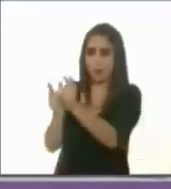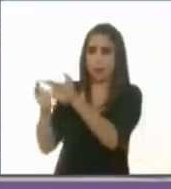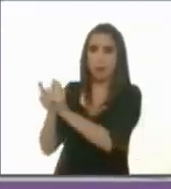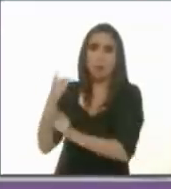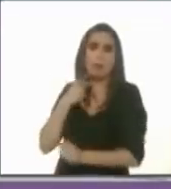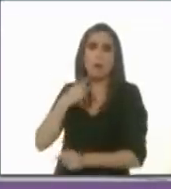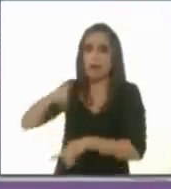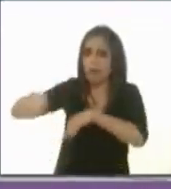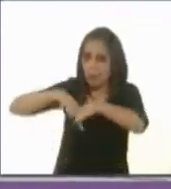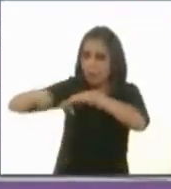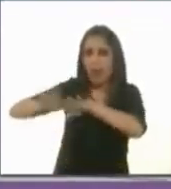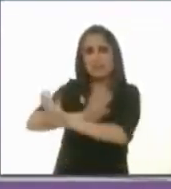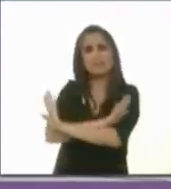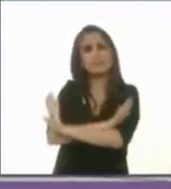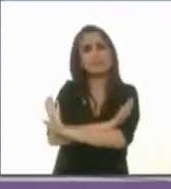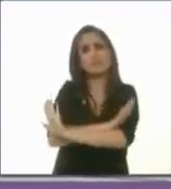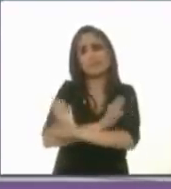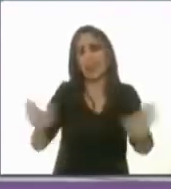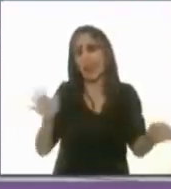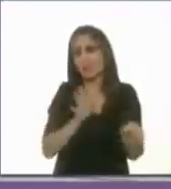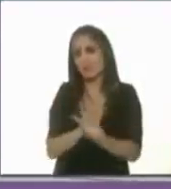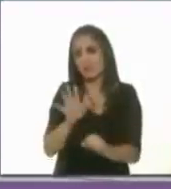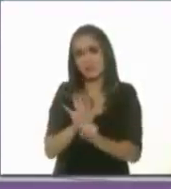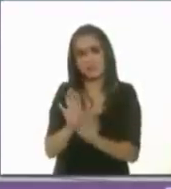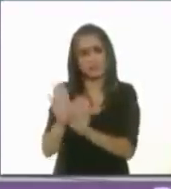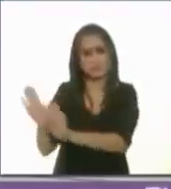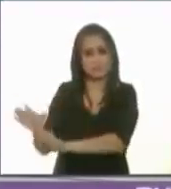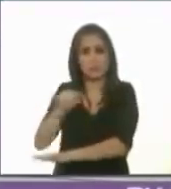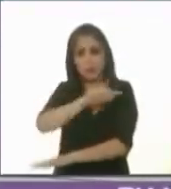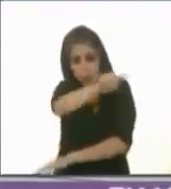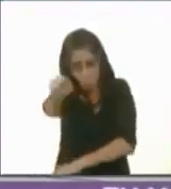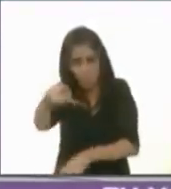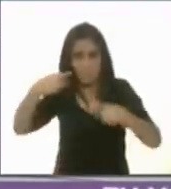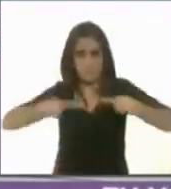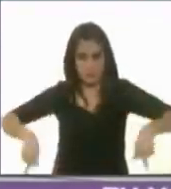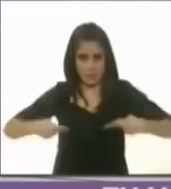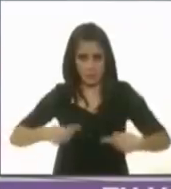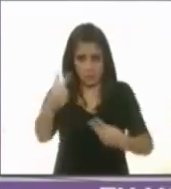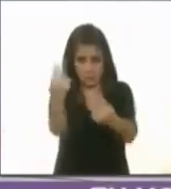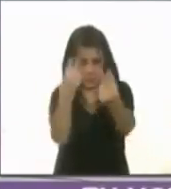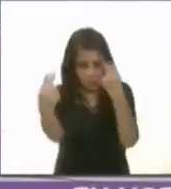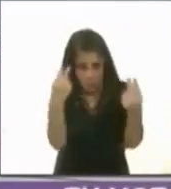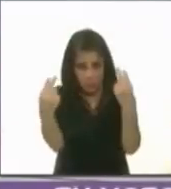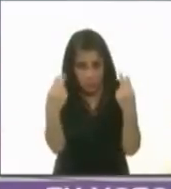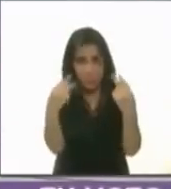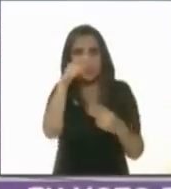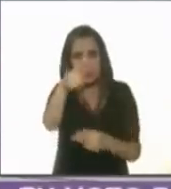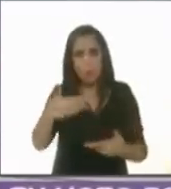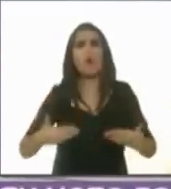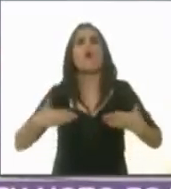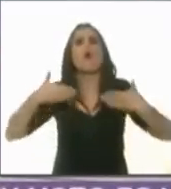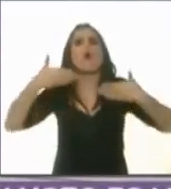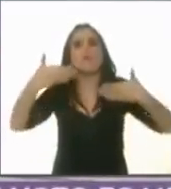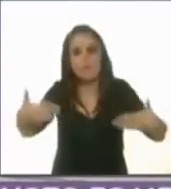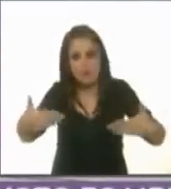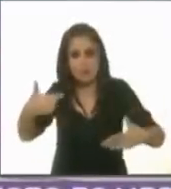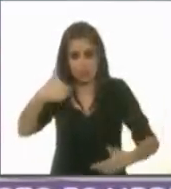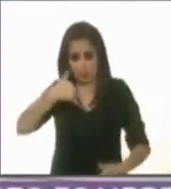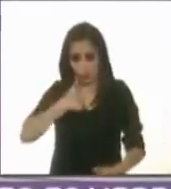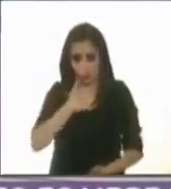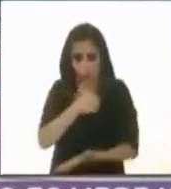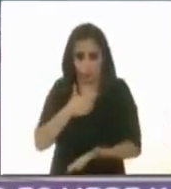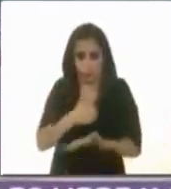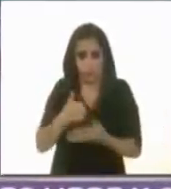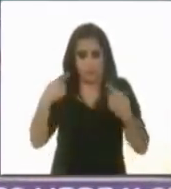dieron lo que tenían que dar. Tú, ciudadano que me estás viendo, ten confianza en que una ciudadana